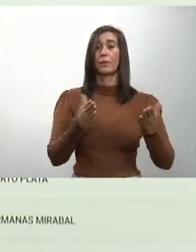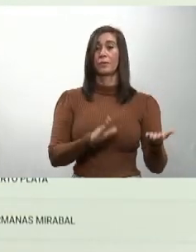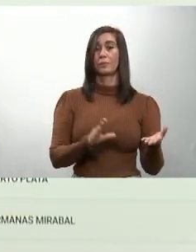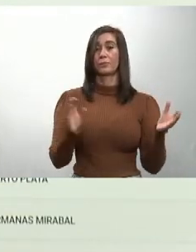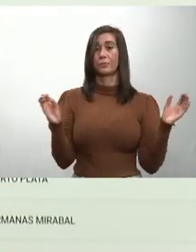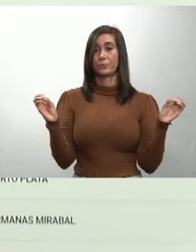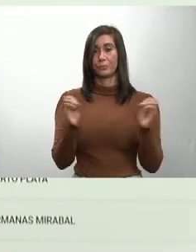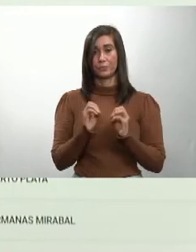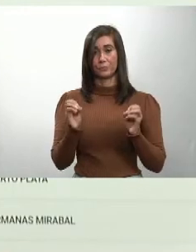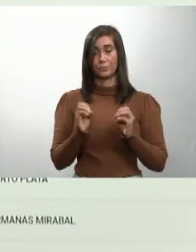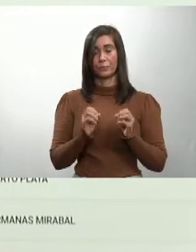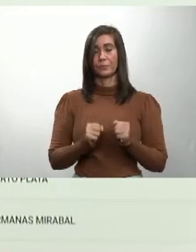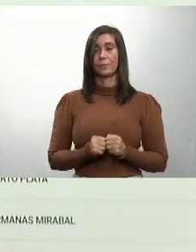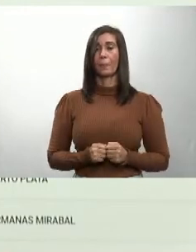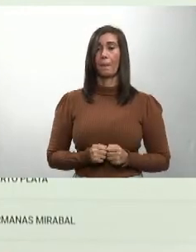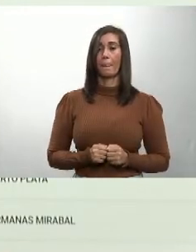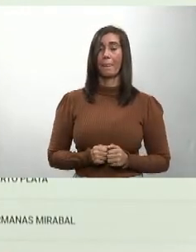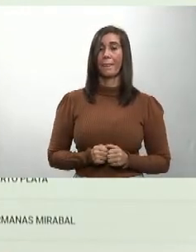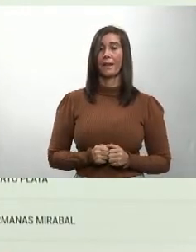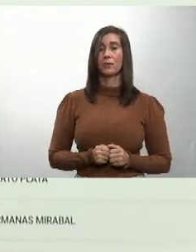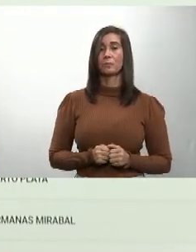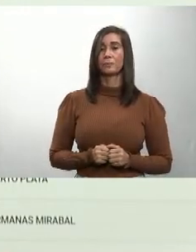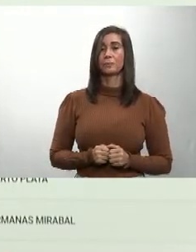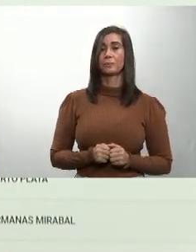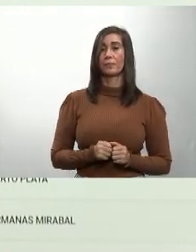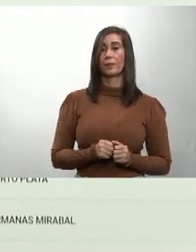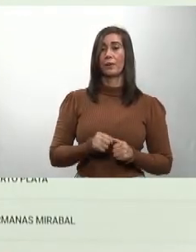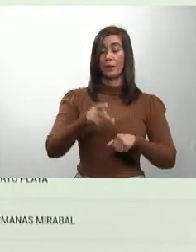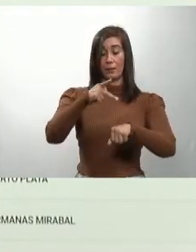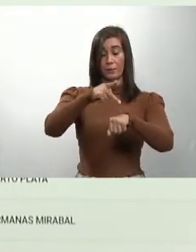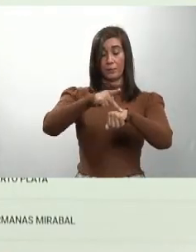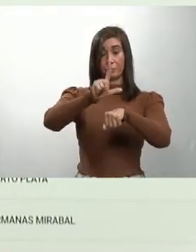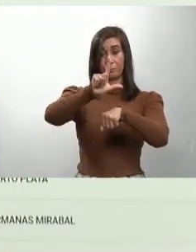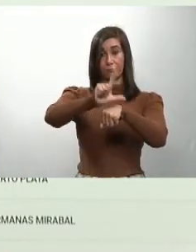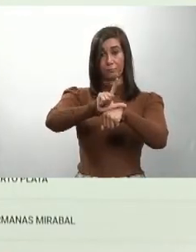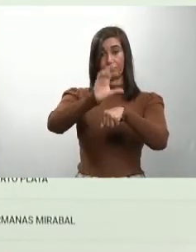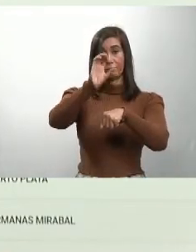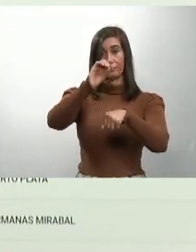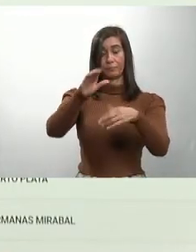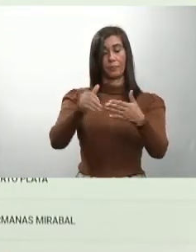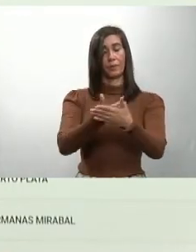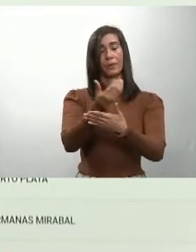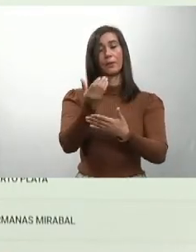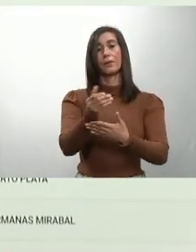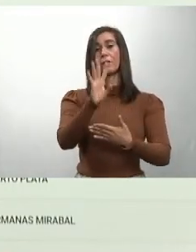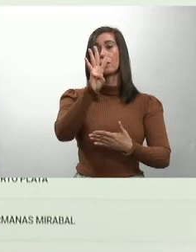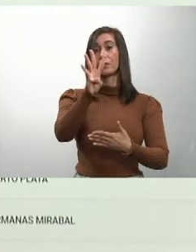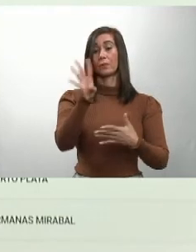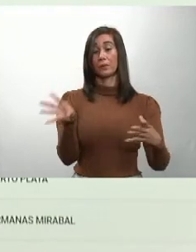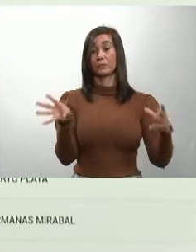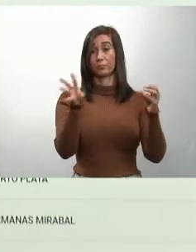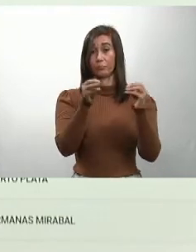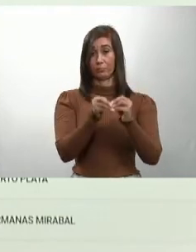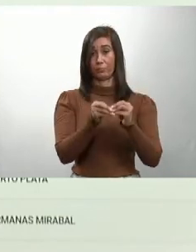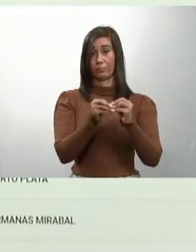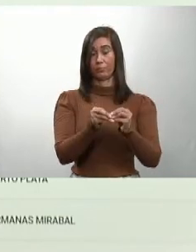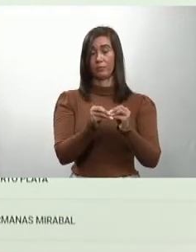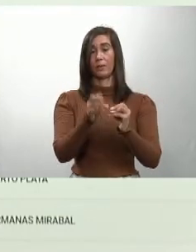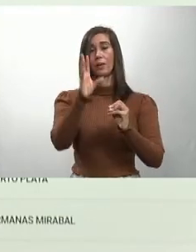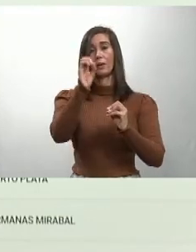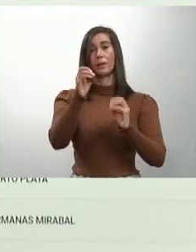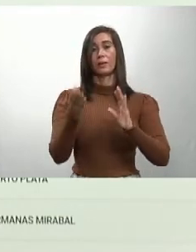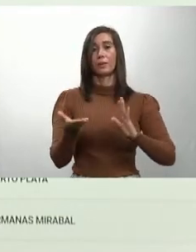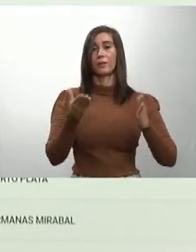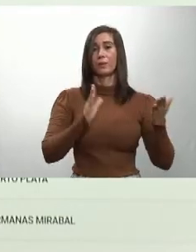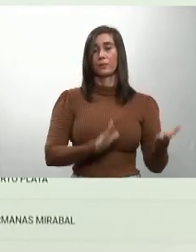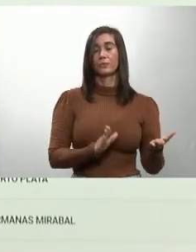fallecimientos. Pedernales, 0 casos nuevos, 4 acumulados, 0